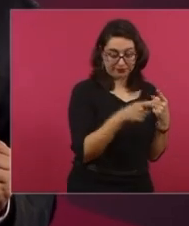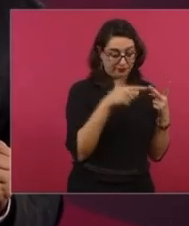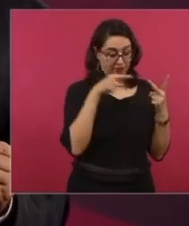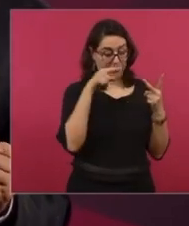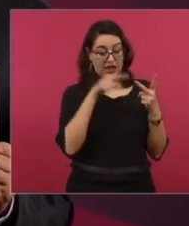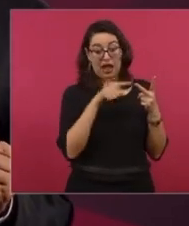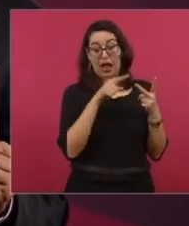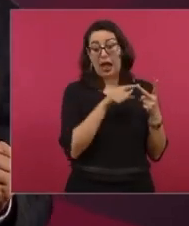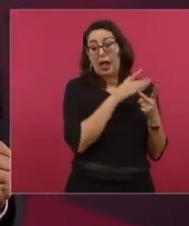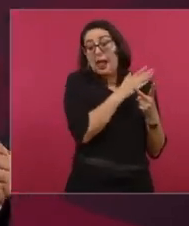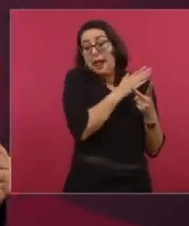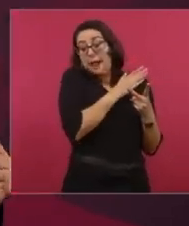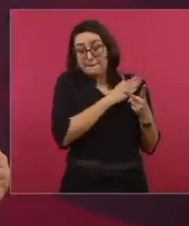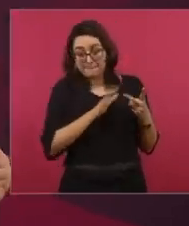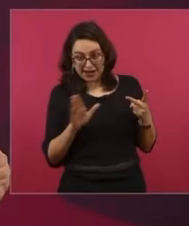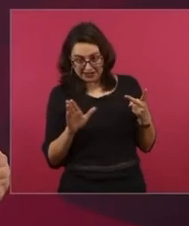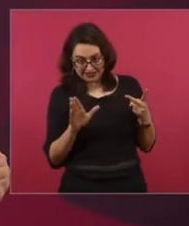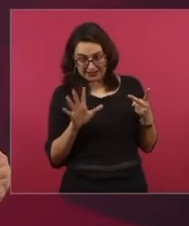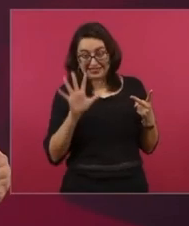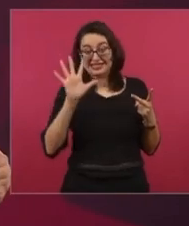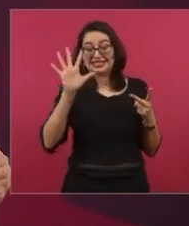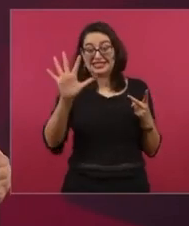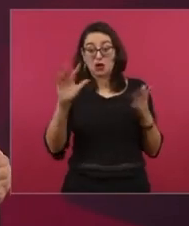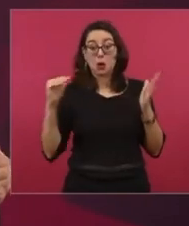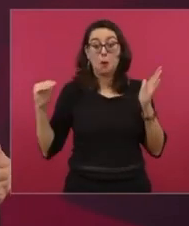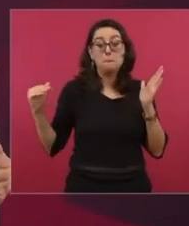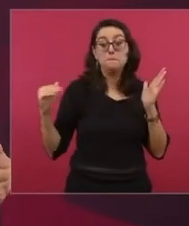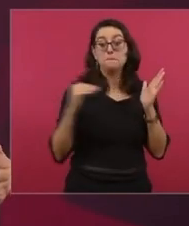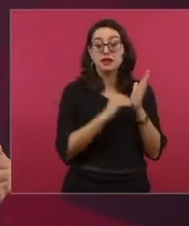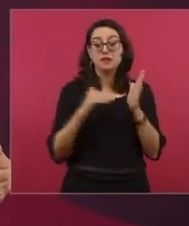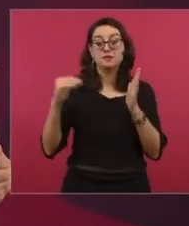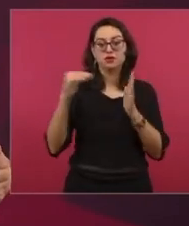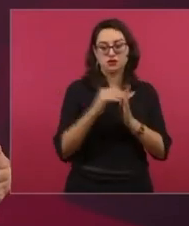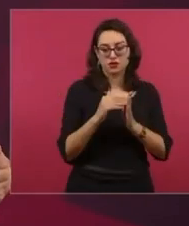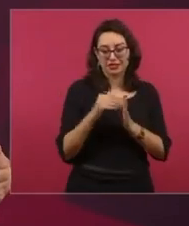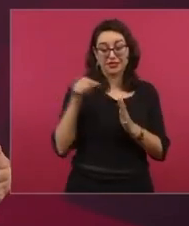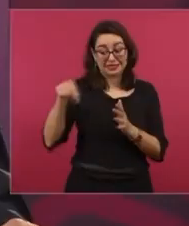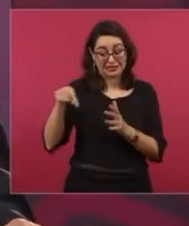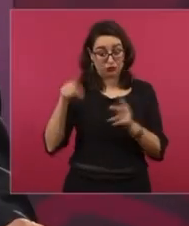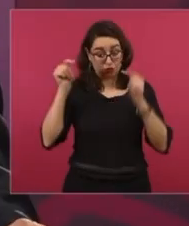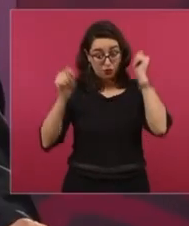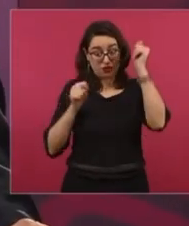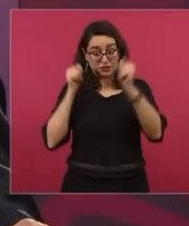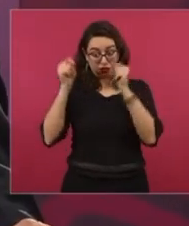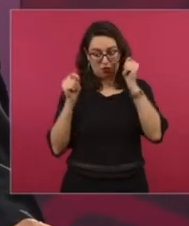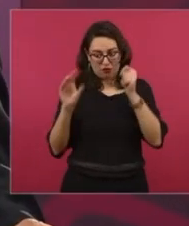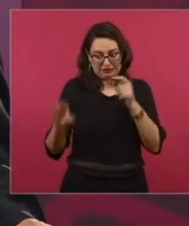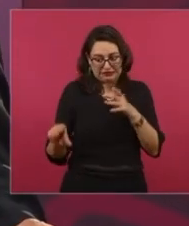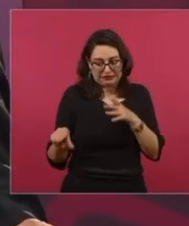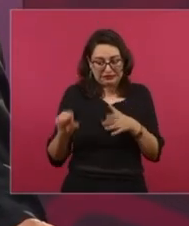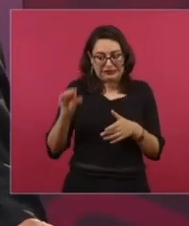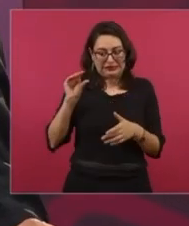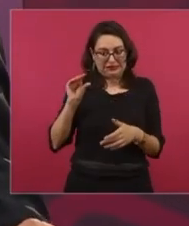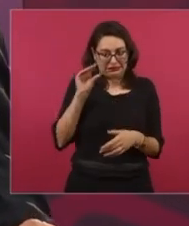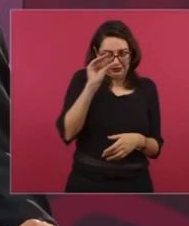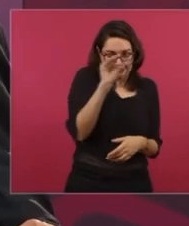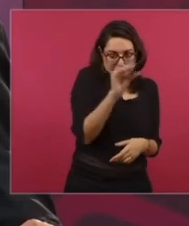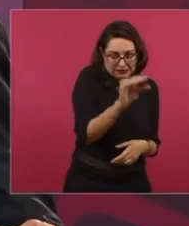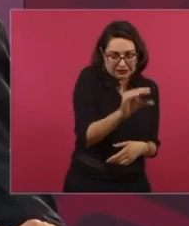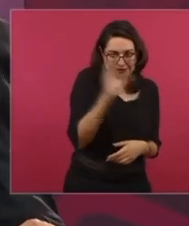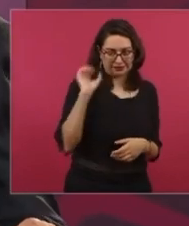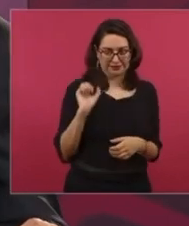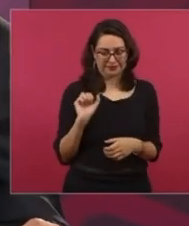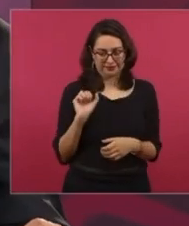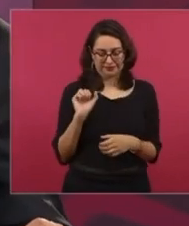se llevaban como 5 mil más de este fondo y había